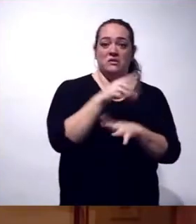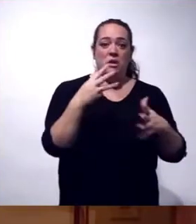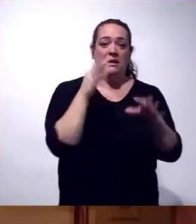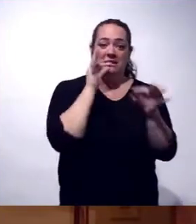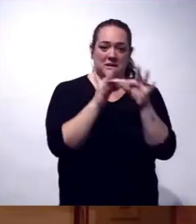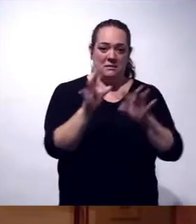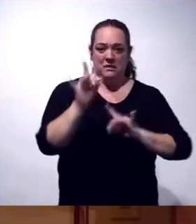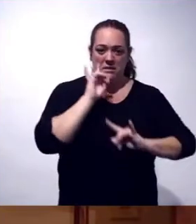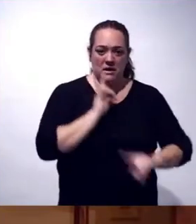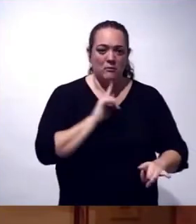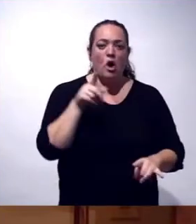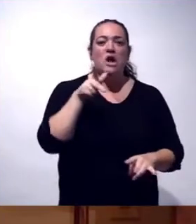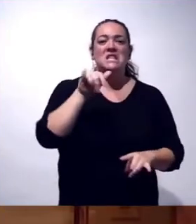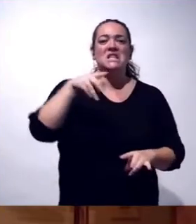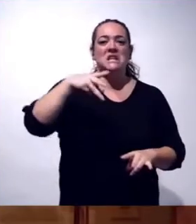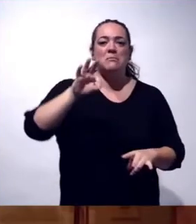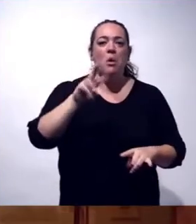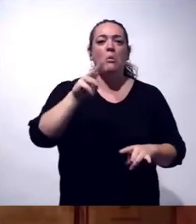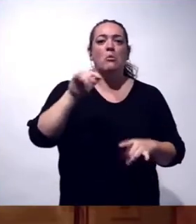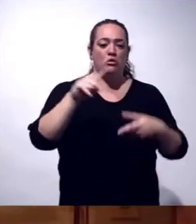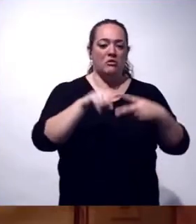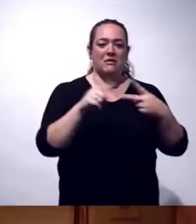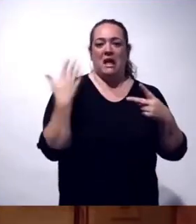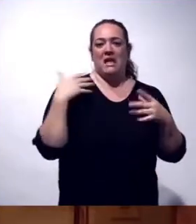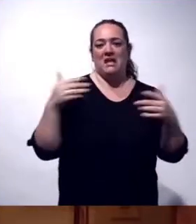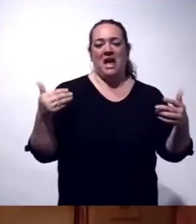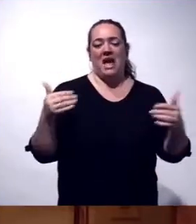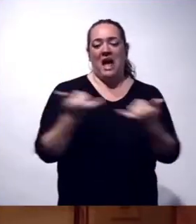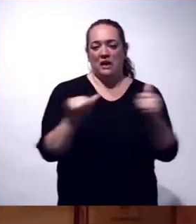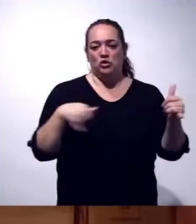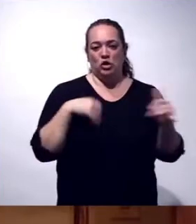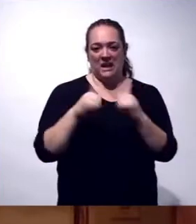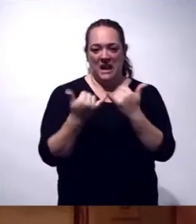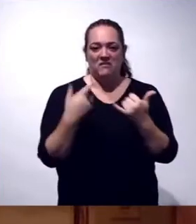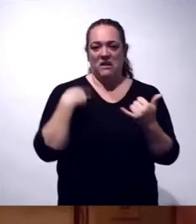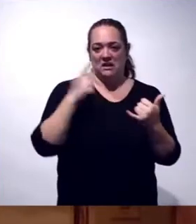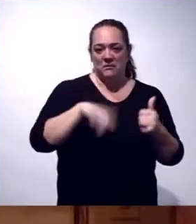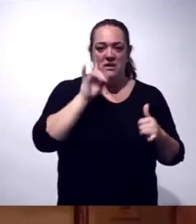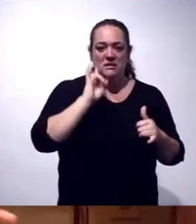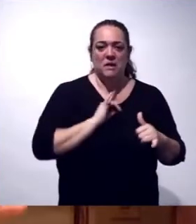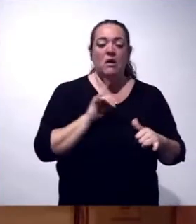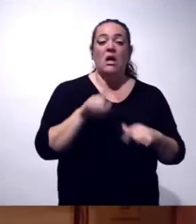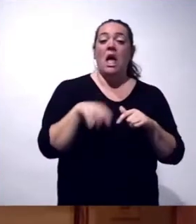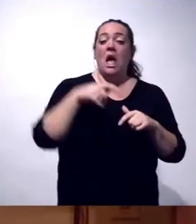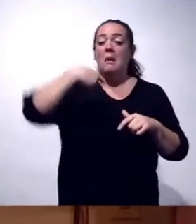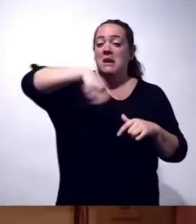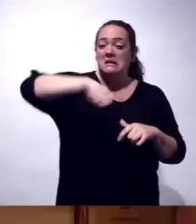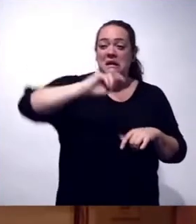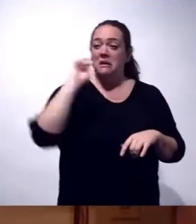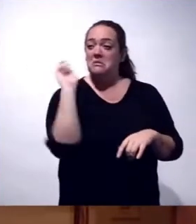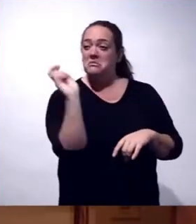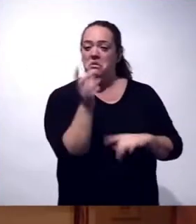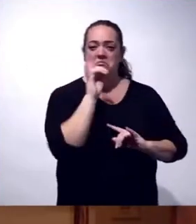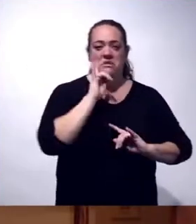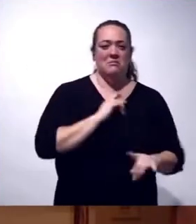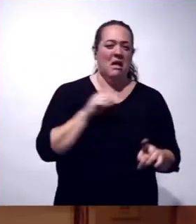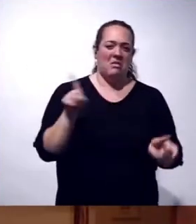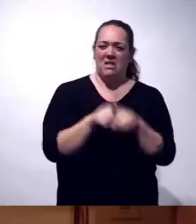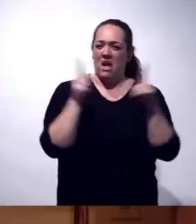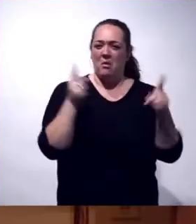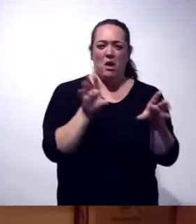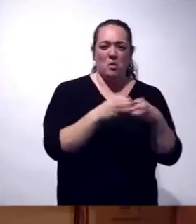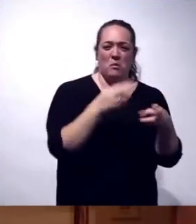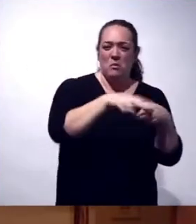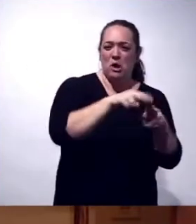septiembre, con Chimo Puz, con quien tuve ayer un acto en Tenerife, del mismo modo que también lo hicieron el resto de los presidentes sin distinción